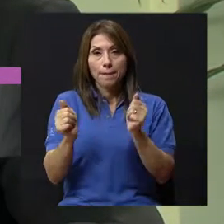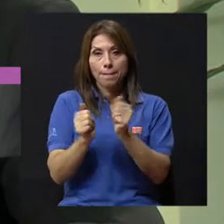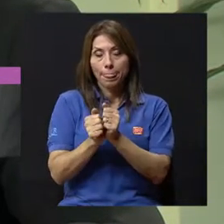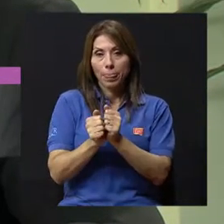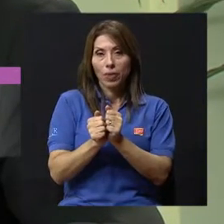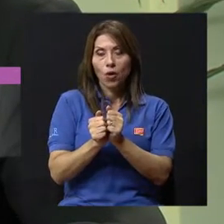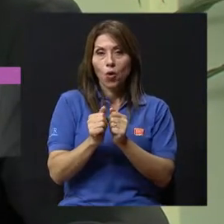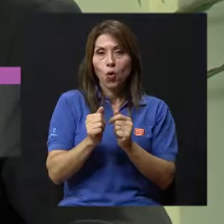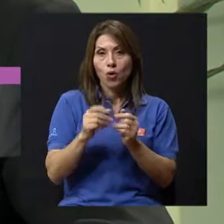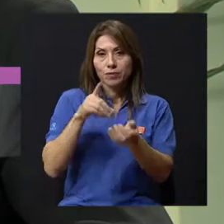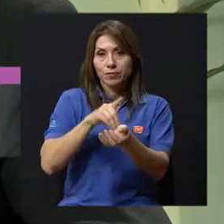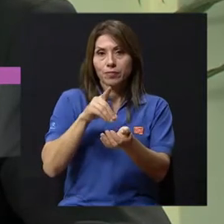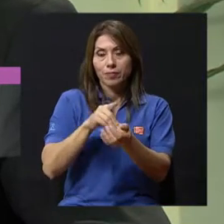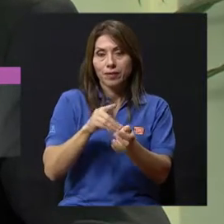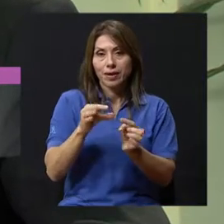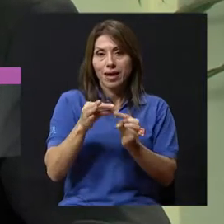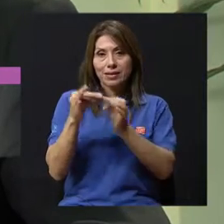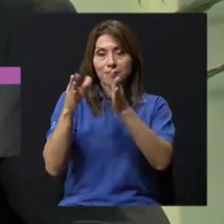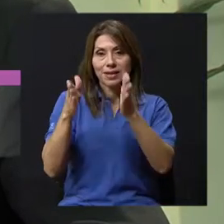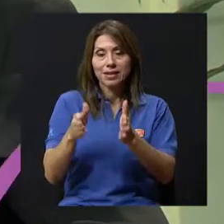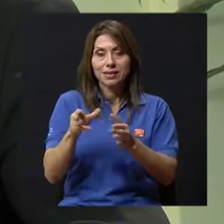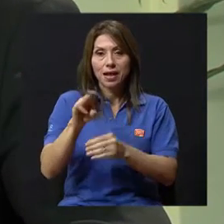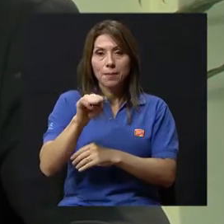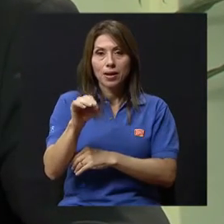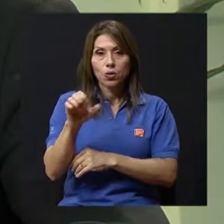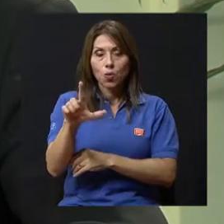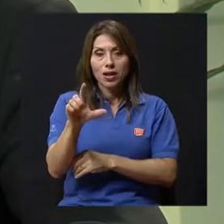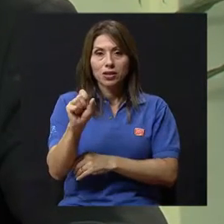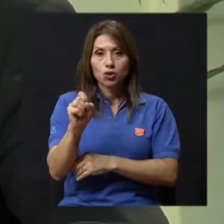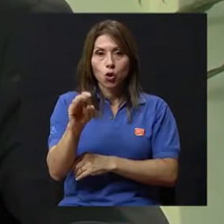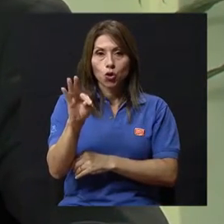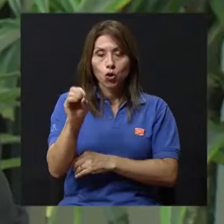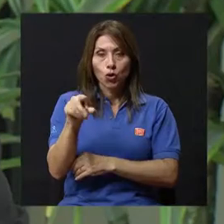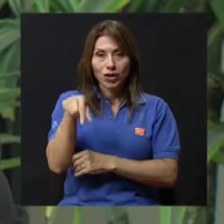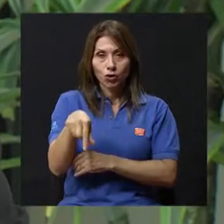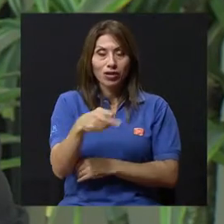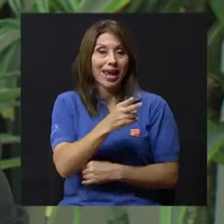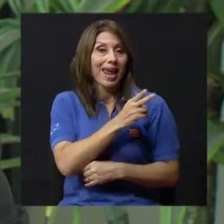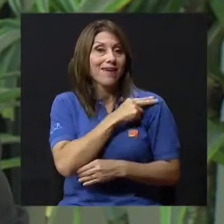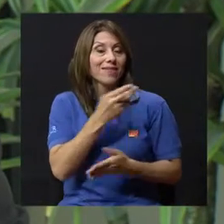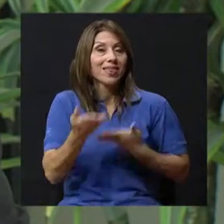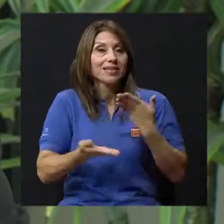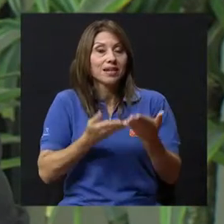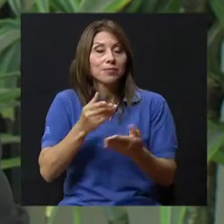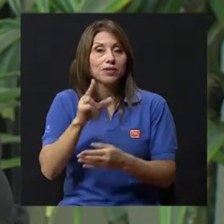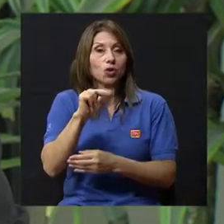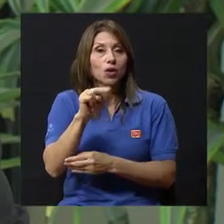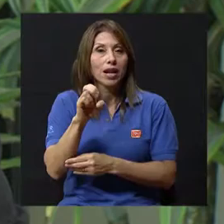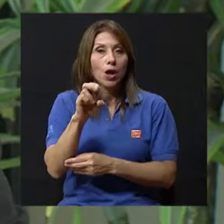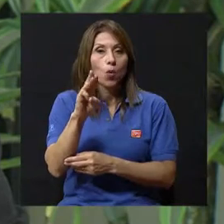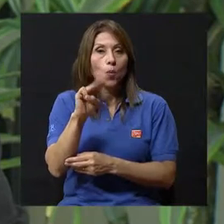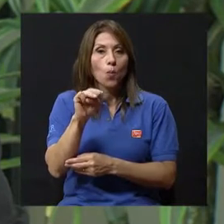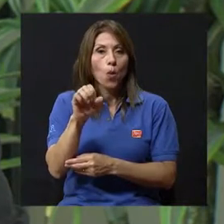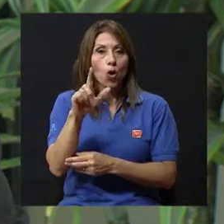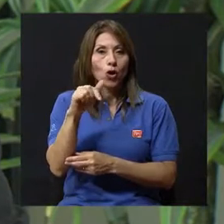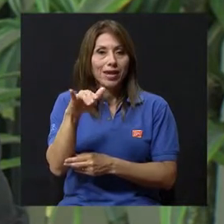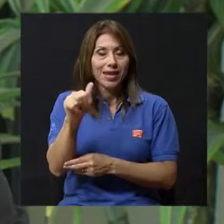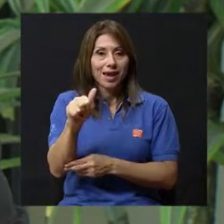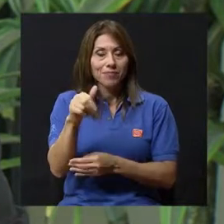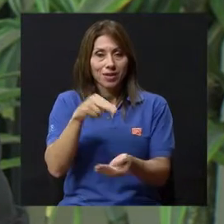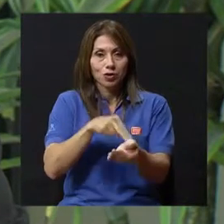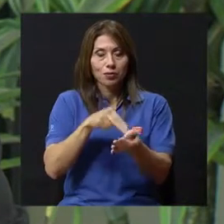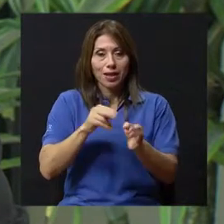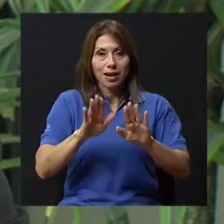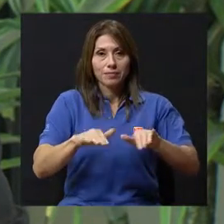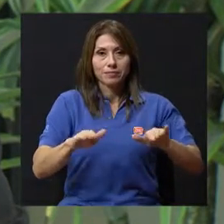con el especialista Manuel Soto Quiroz, quien es el jefe del servicio de neumología del hospital Dr.